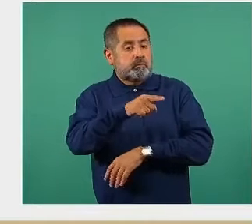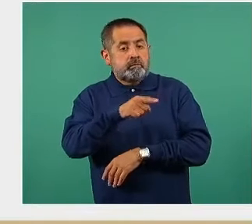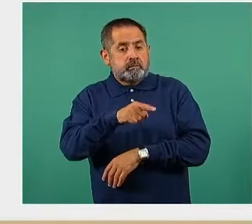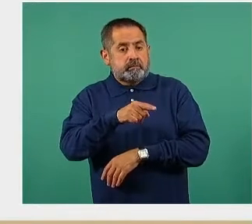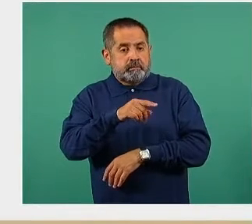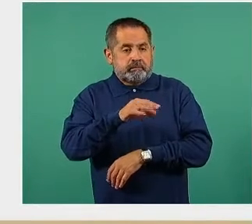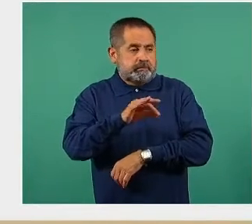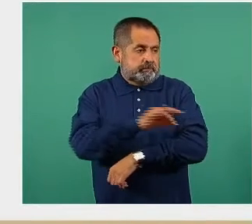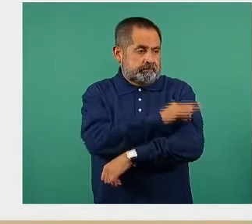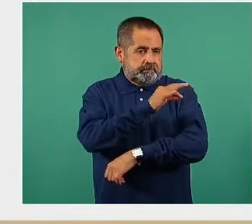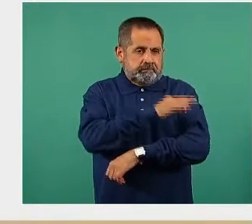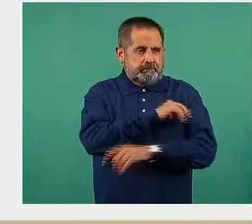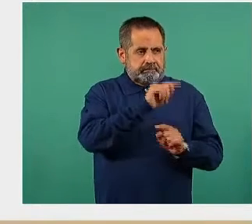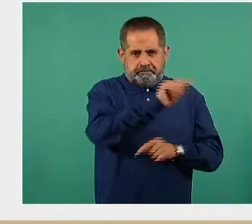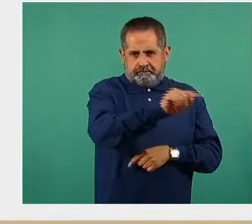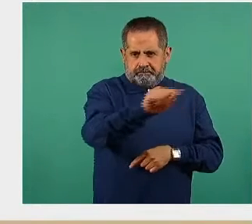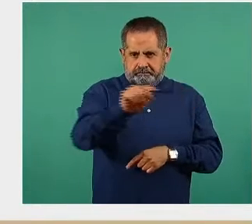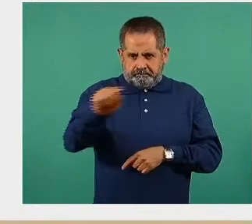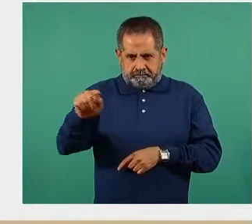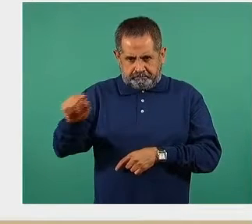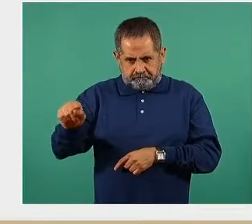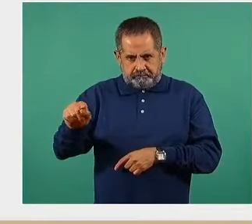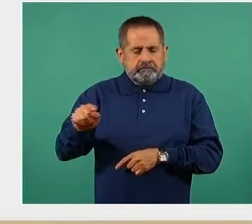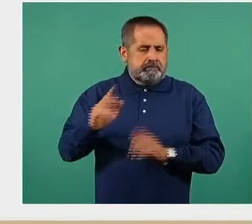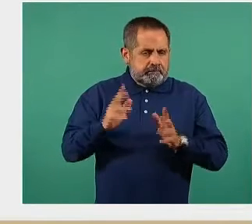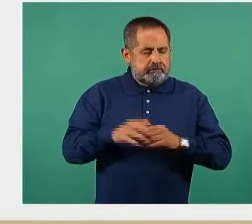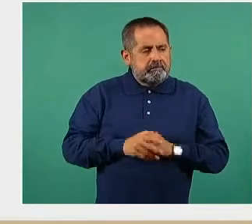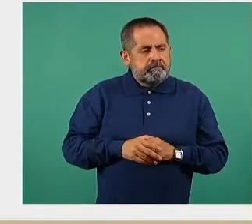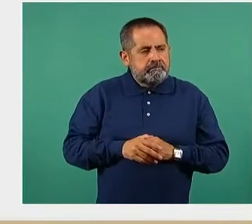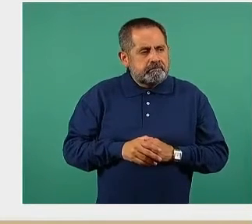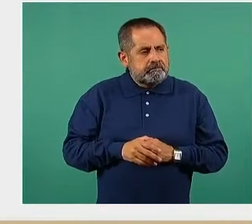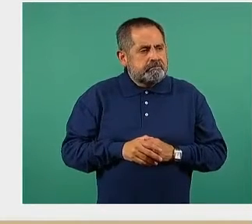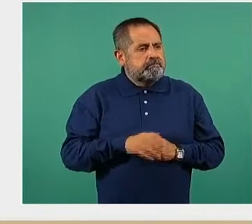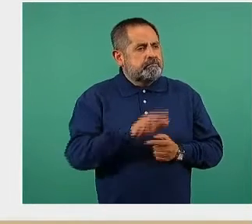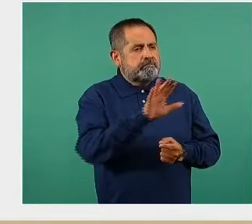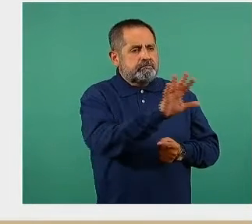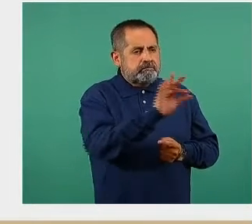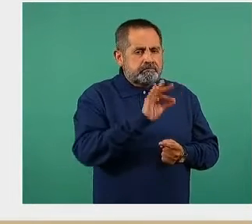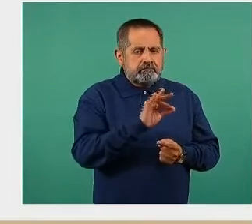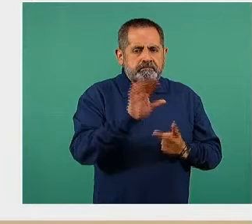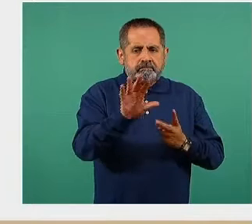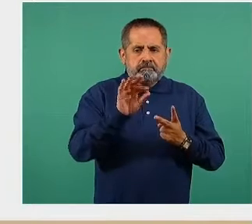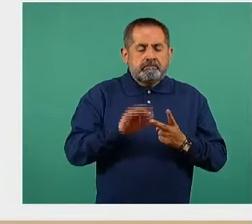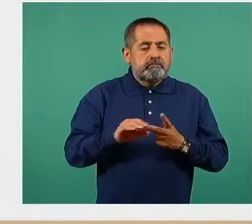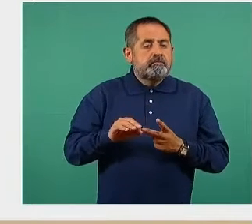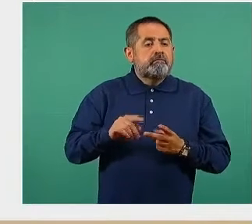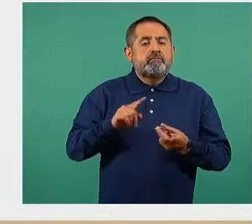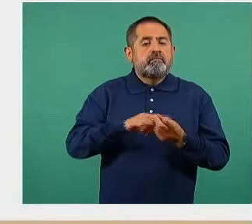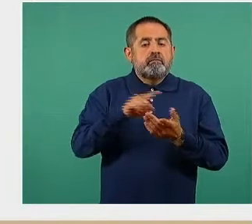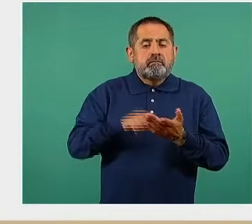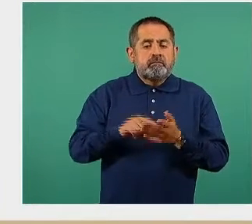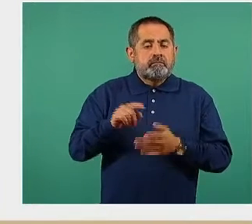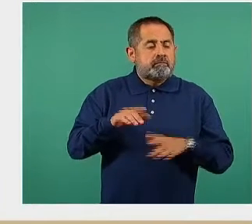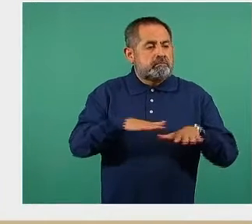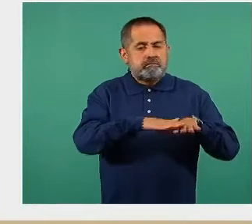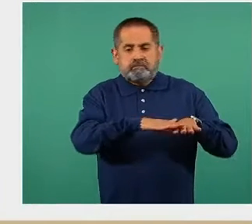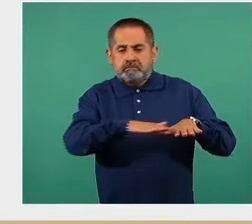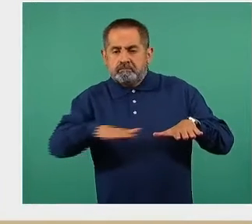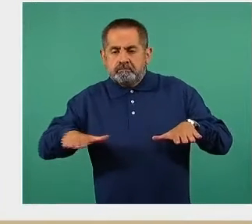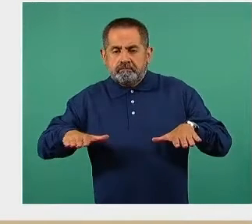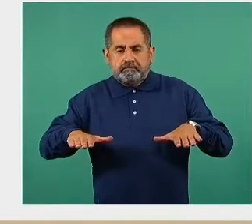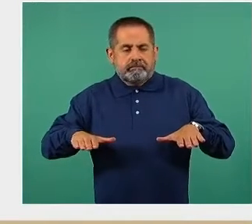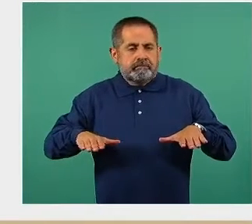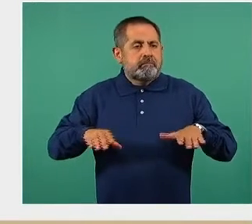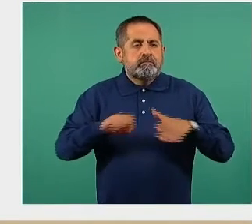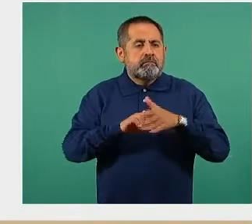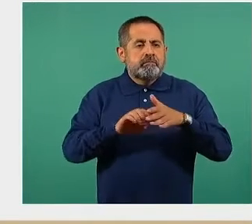están en la actualidad funcionando, se escogieron espacios de una sola planta. Si eran espacios de más